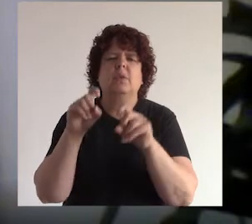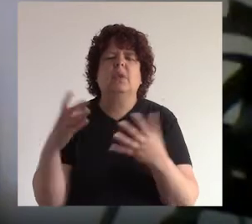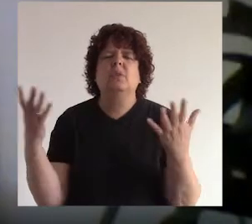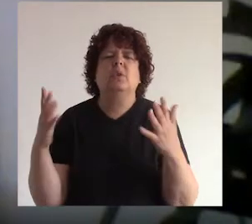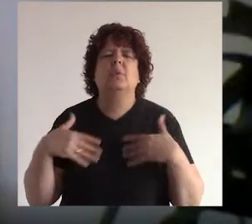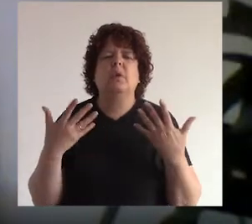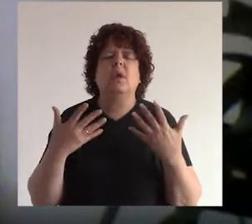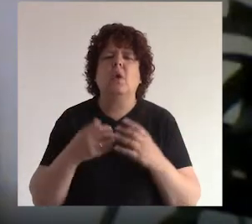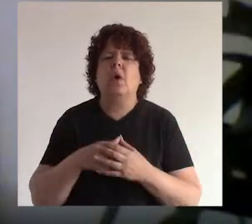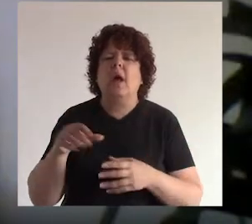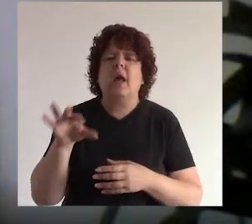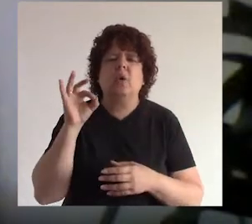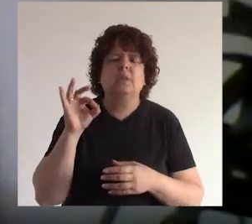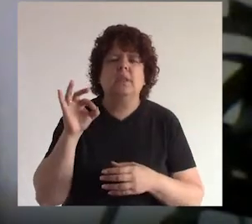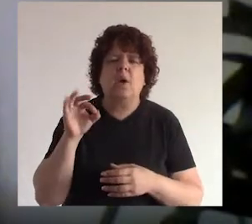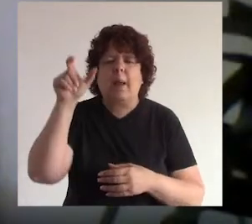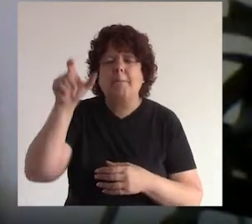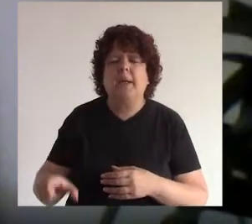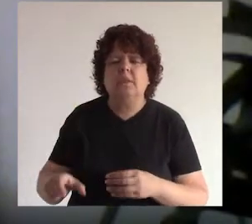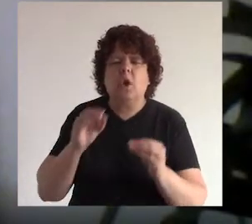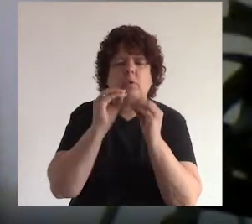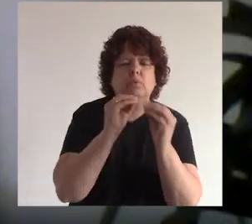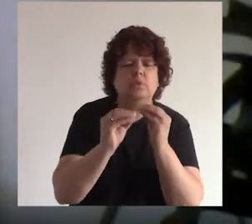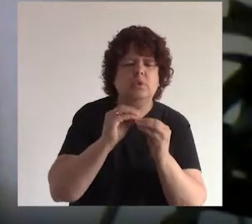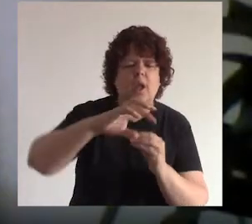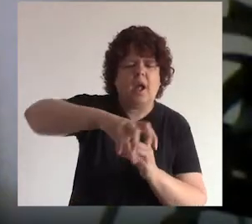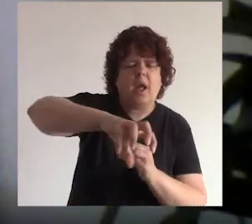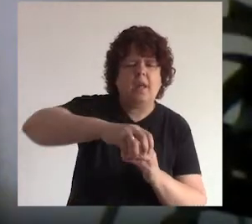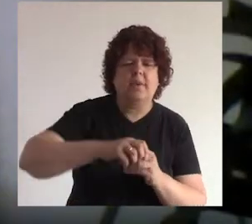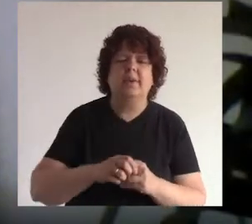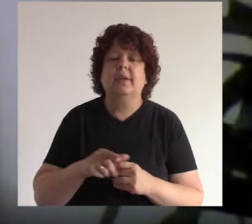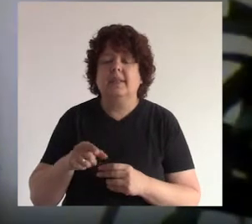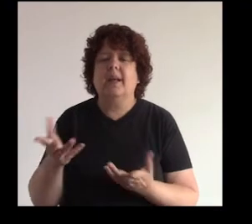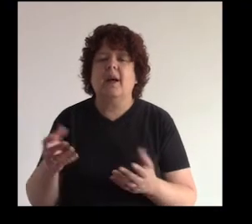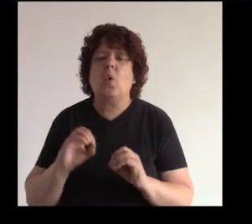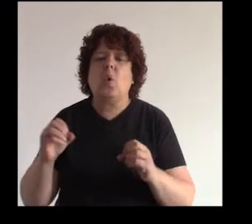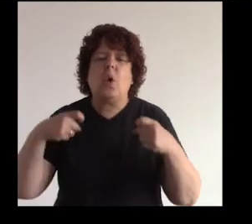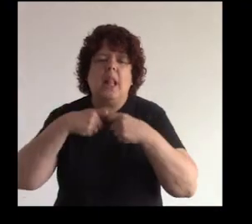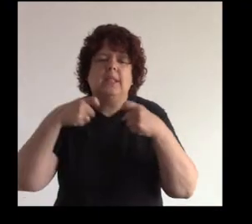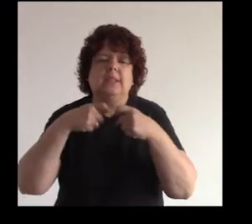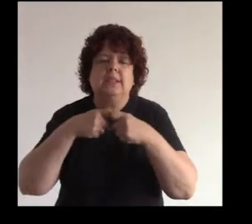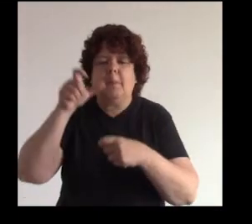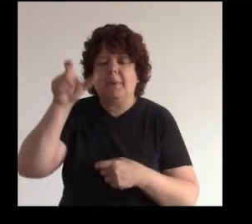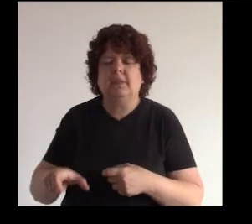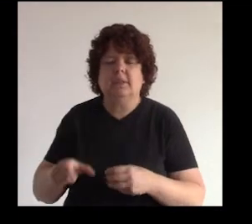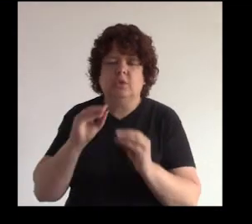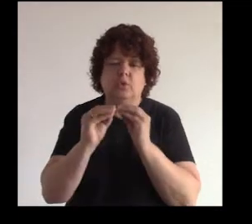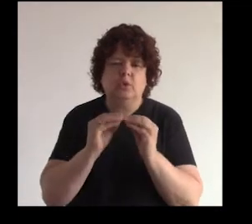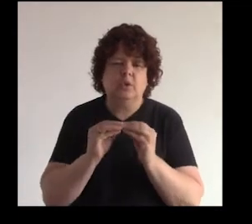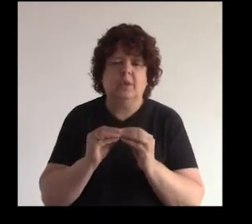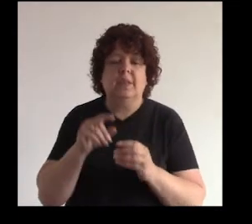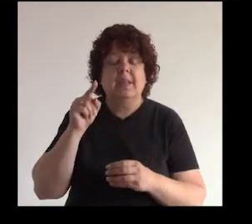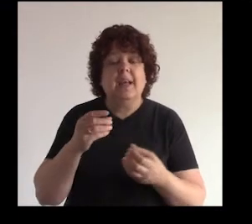¿dónde puedo conseguir un gasfitero? ¿dónde puedo conseguir un pintor? ¿dónde puedo conseguir un electricista? también